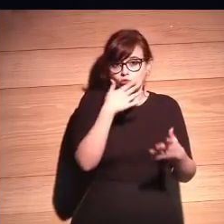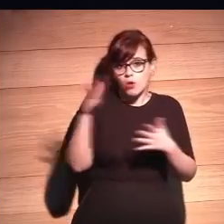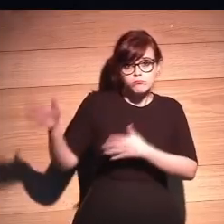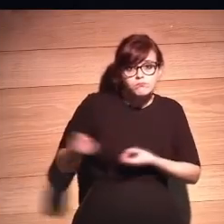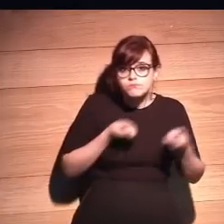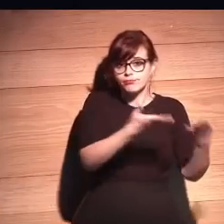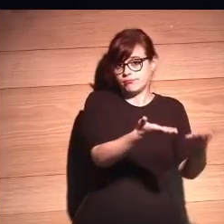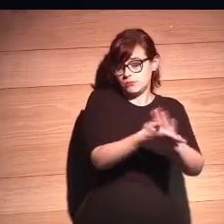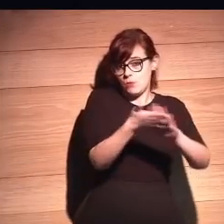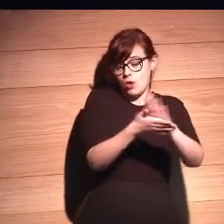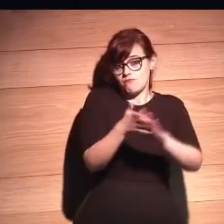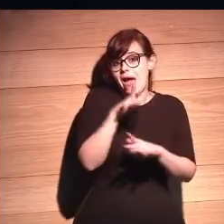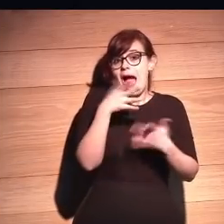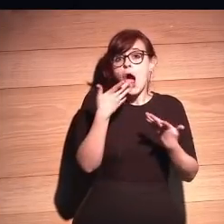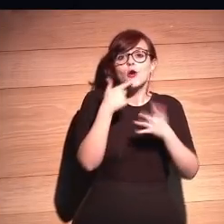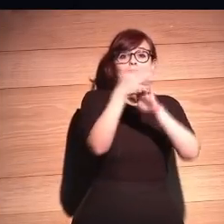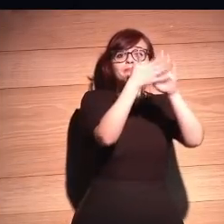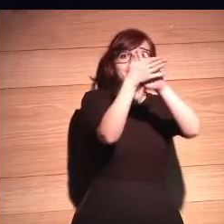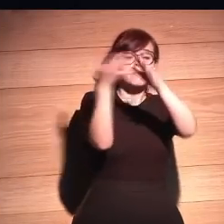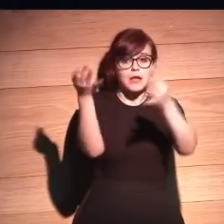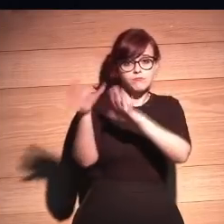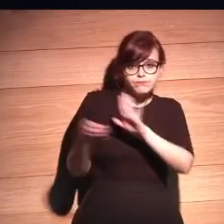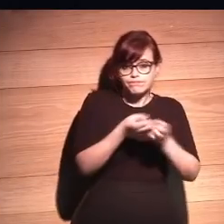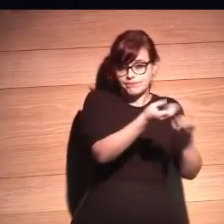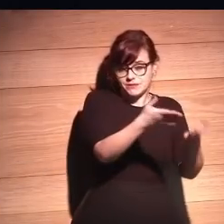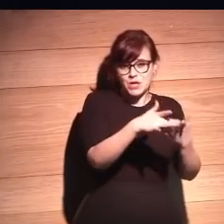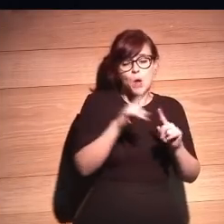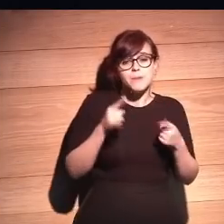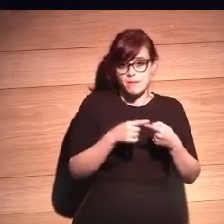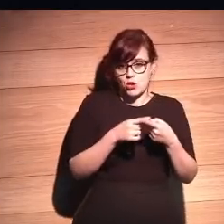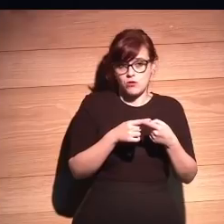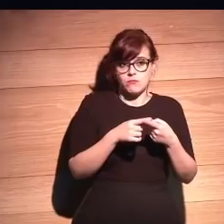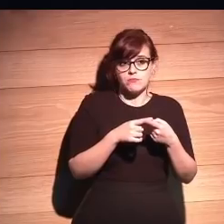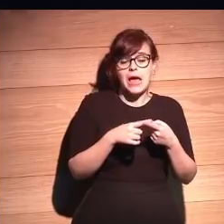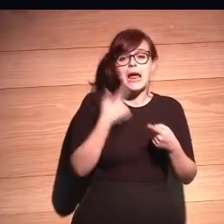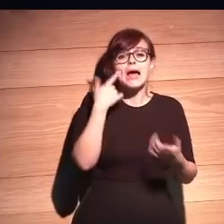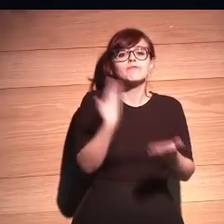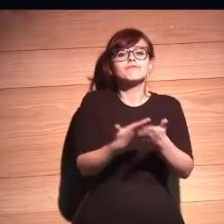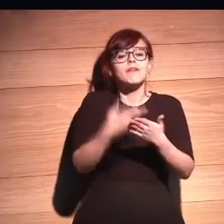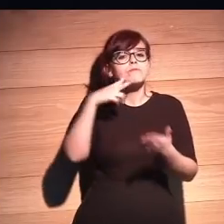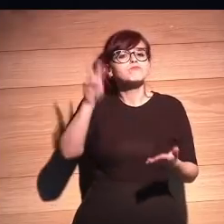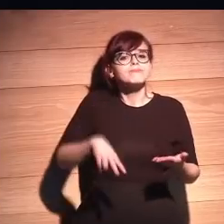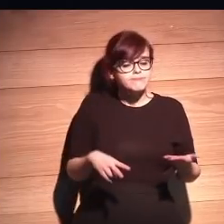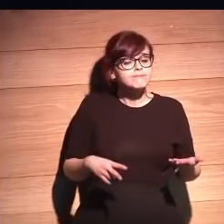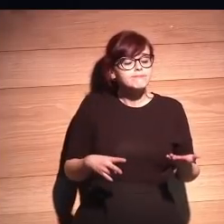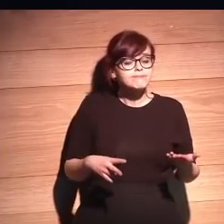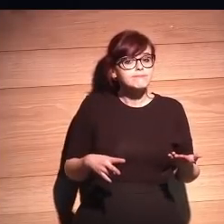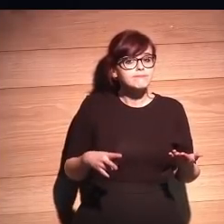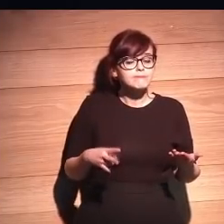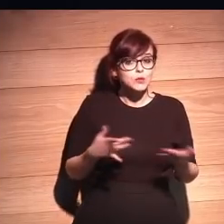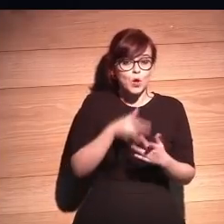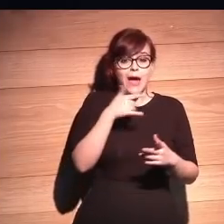transmitir las ideas que están en el aire. El primer problema es el de la autenticación que se llama, es decir,